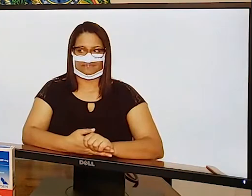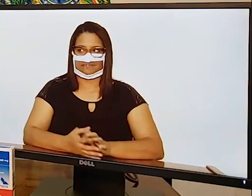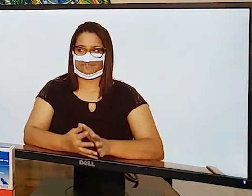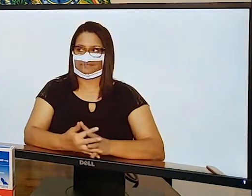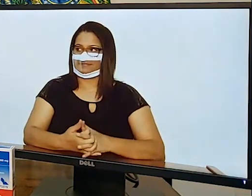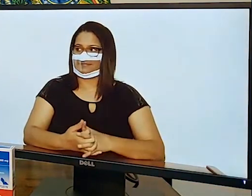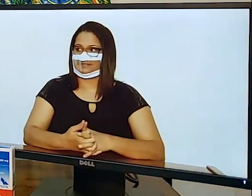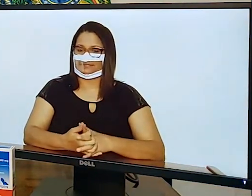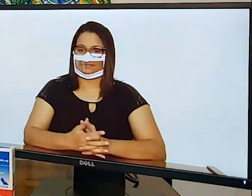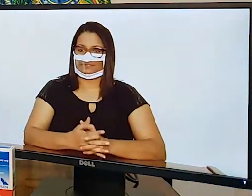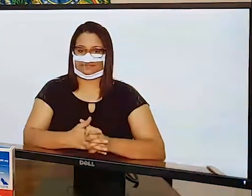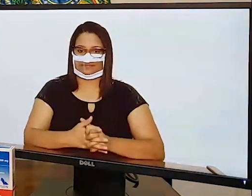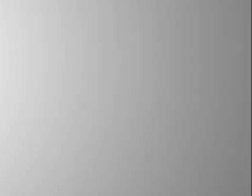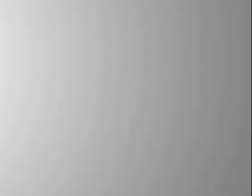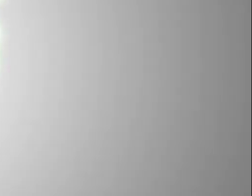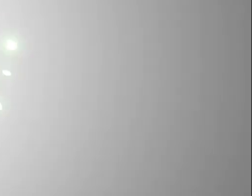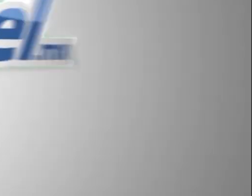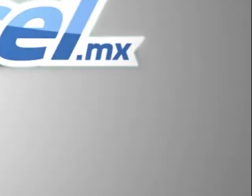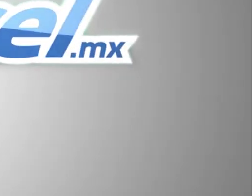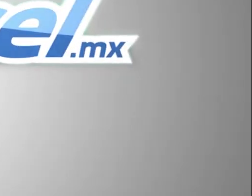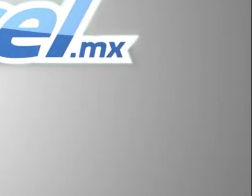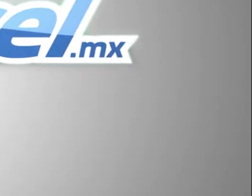y sin tener contacto con sus familiares.